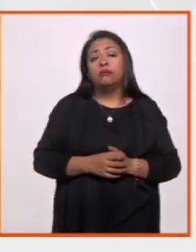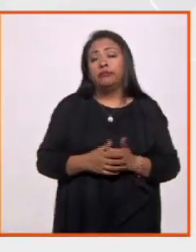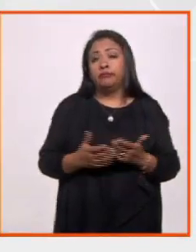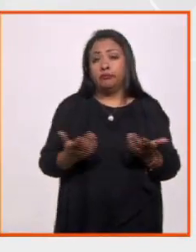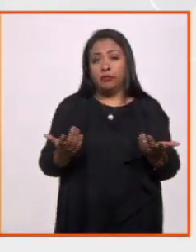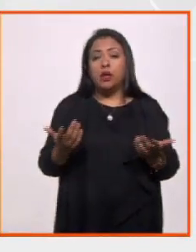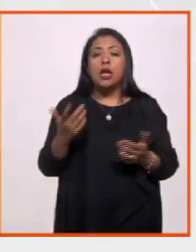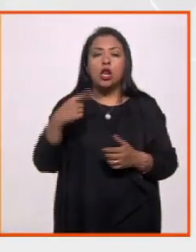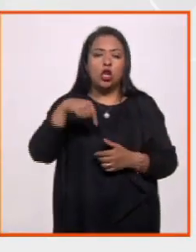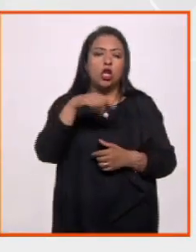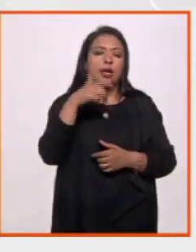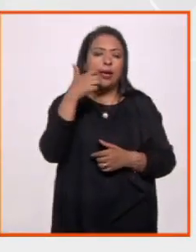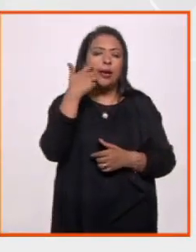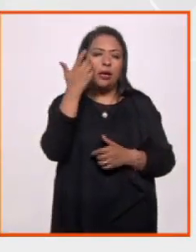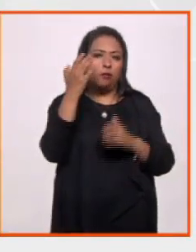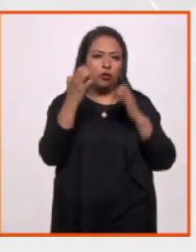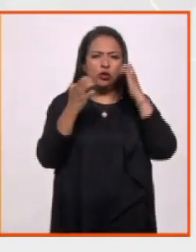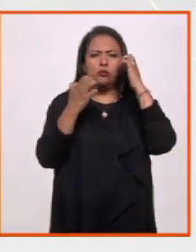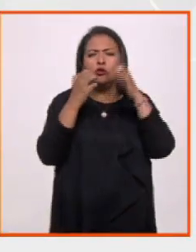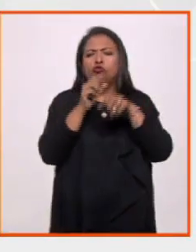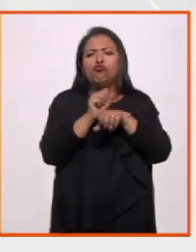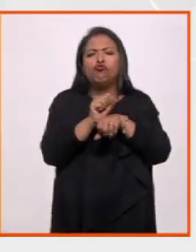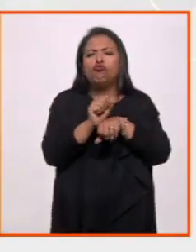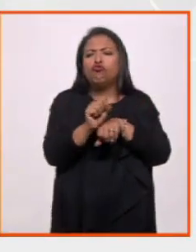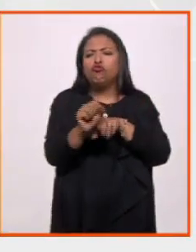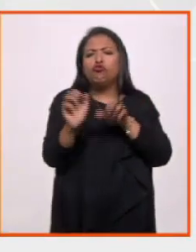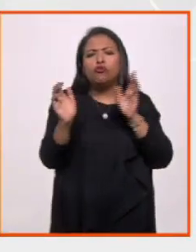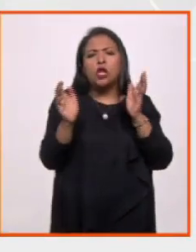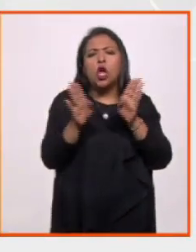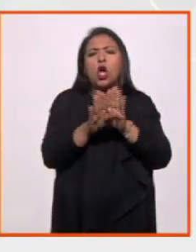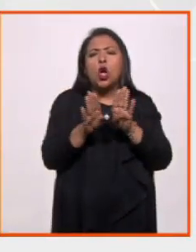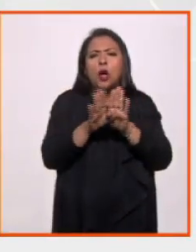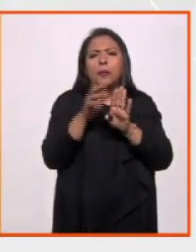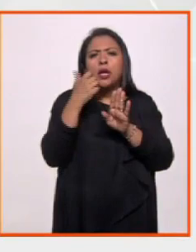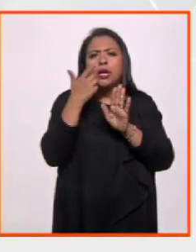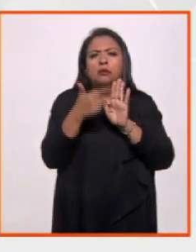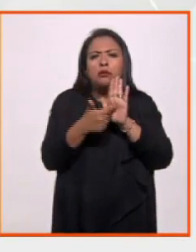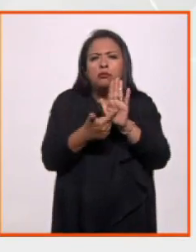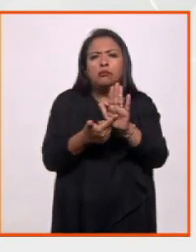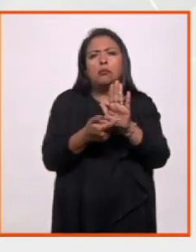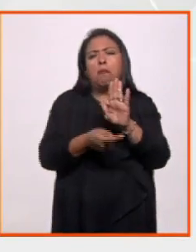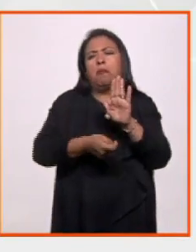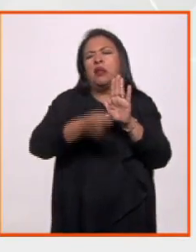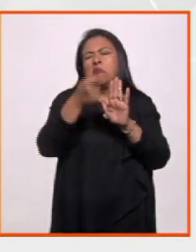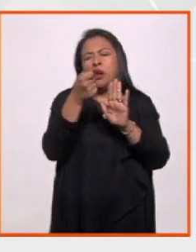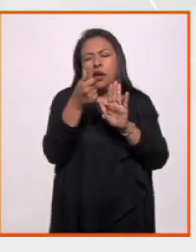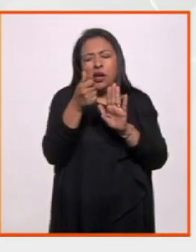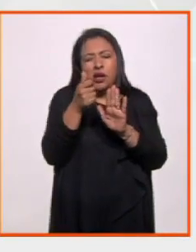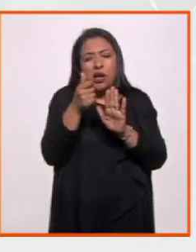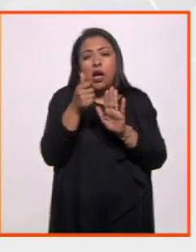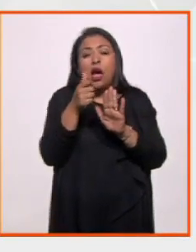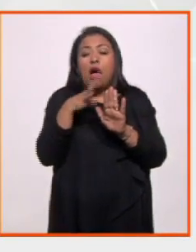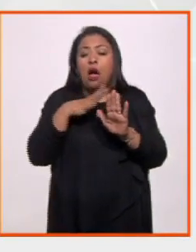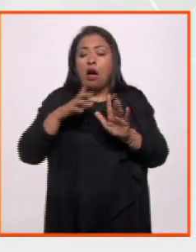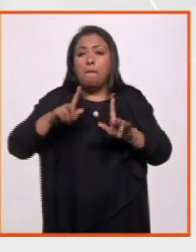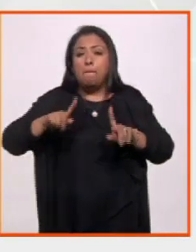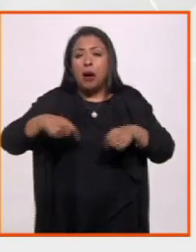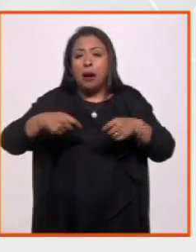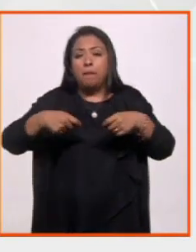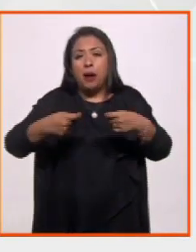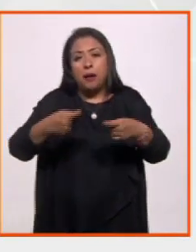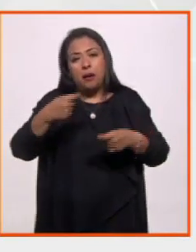Básicamente queríamos hacer una exposición muy sencilla en el sentido de acercar casi por primera vez este legado